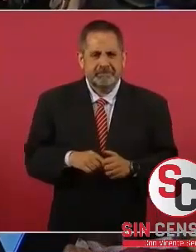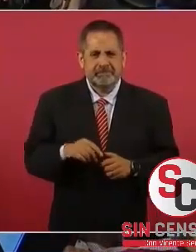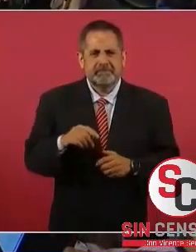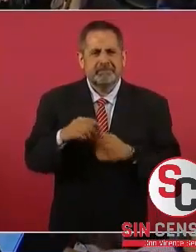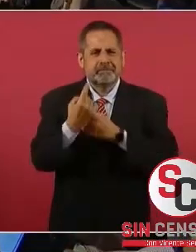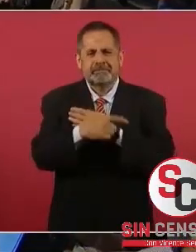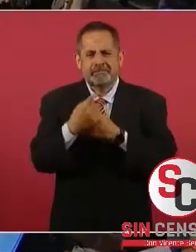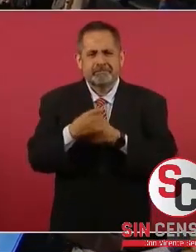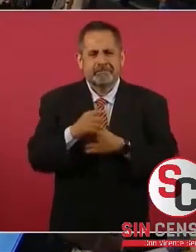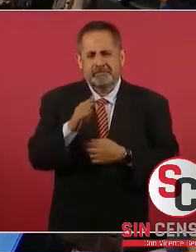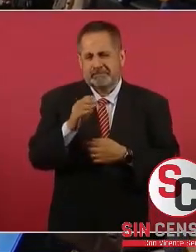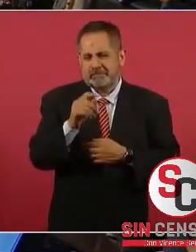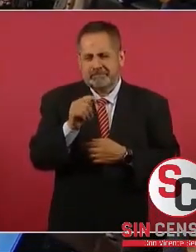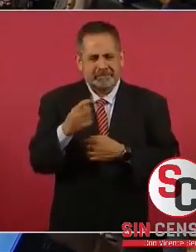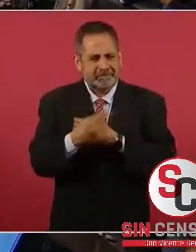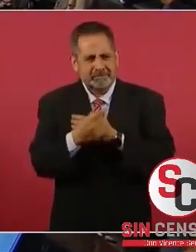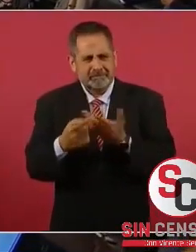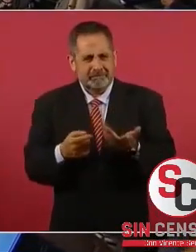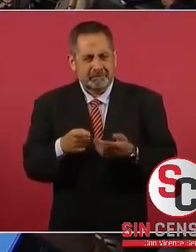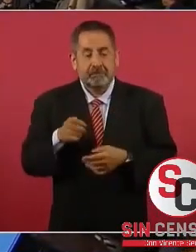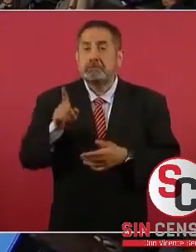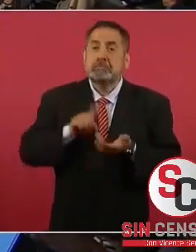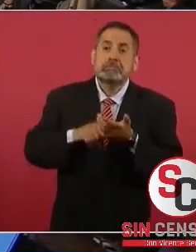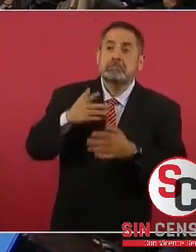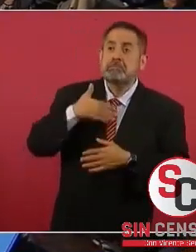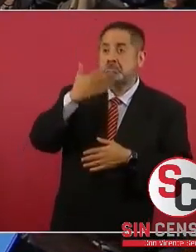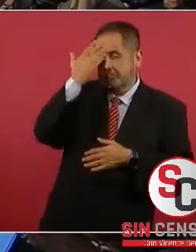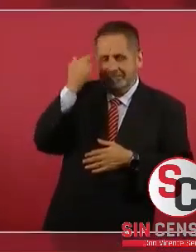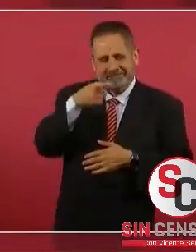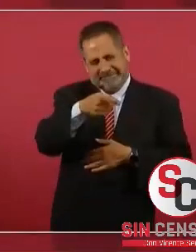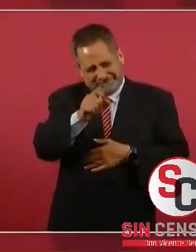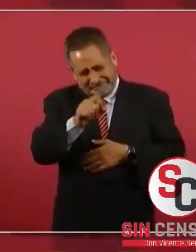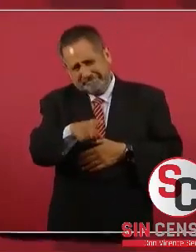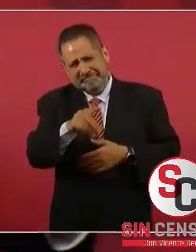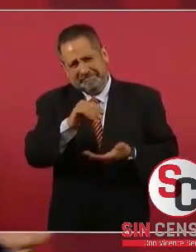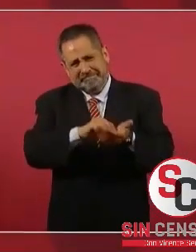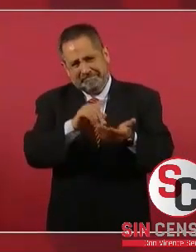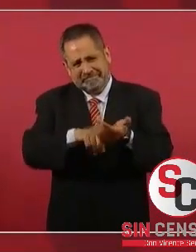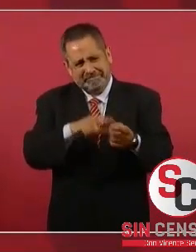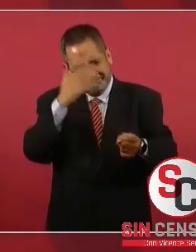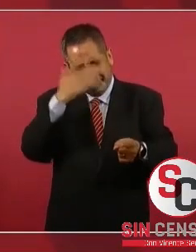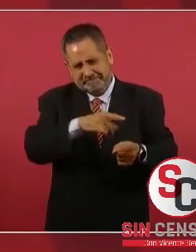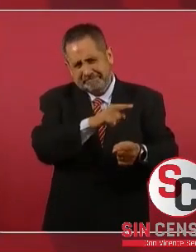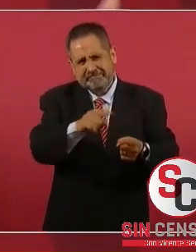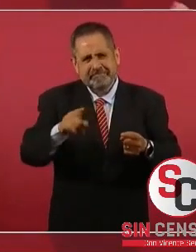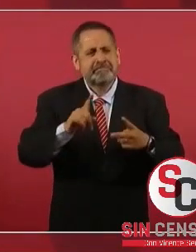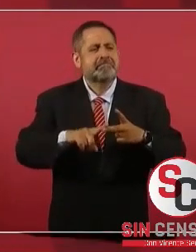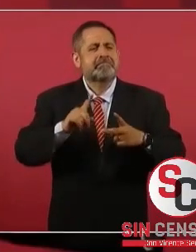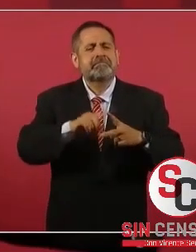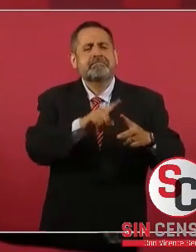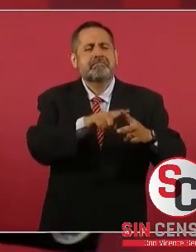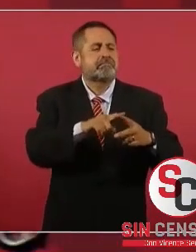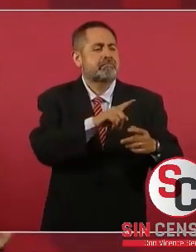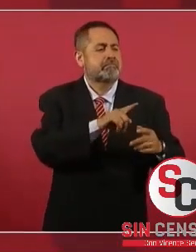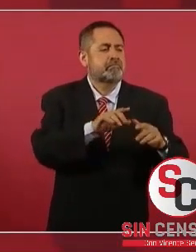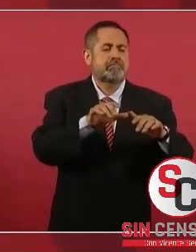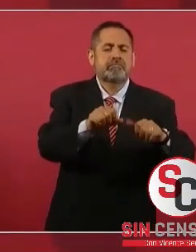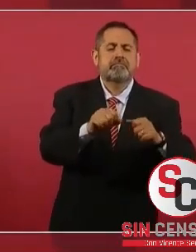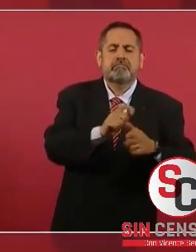bots, cómo no van a saber de que contratan